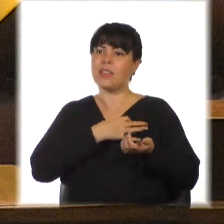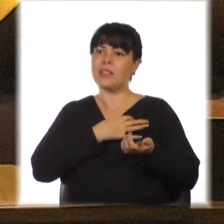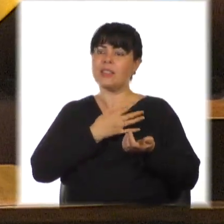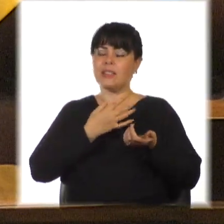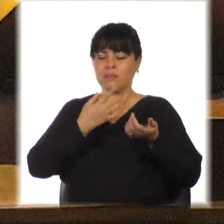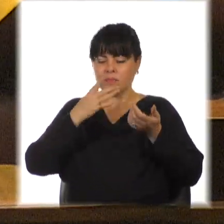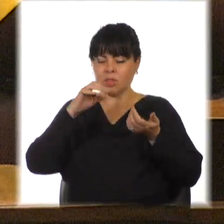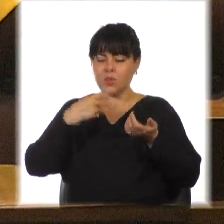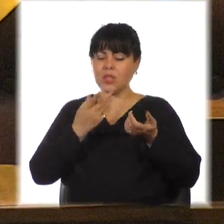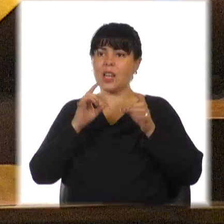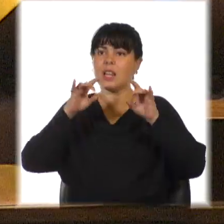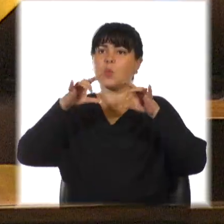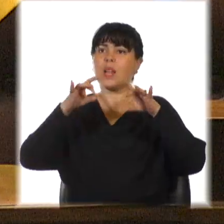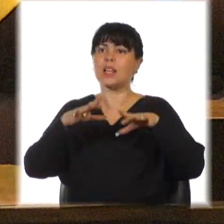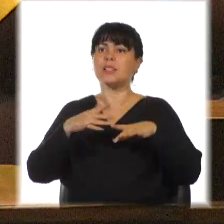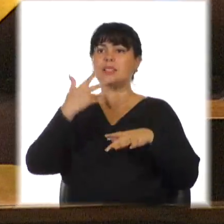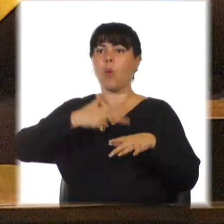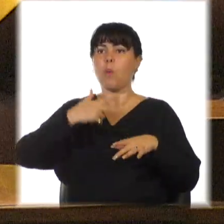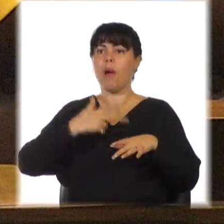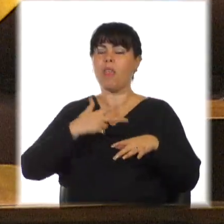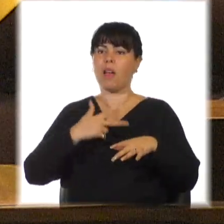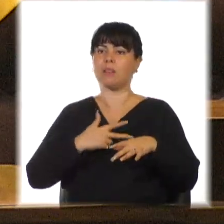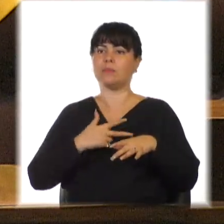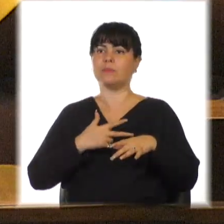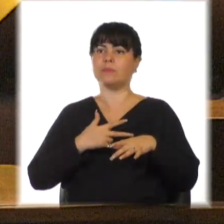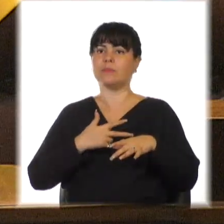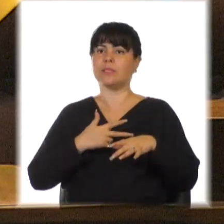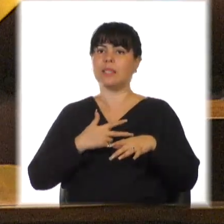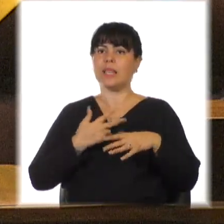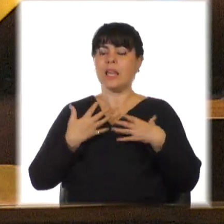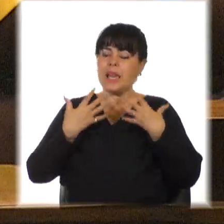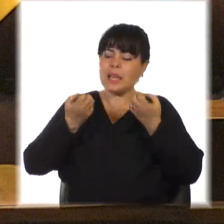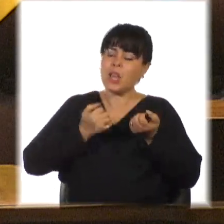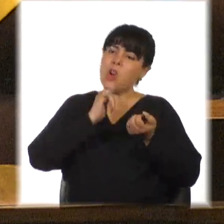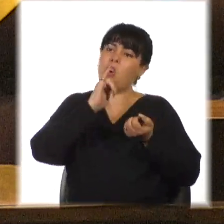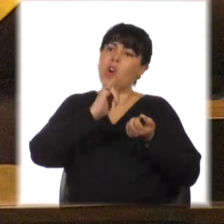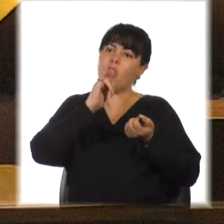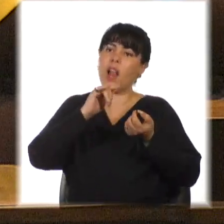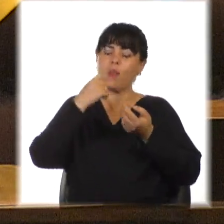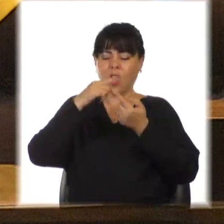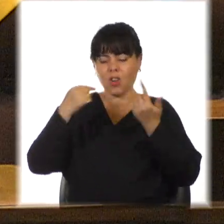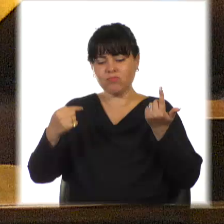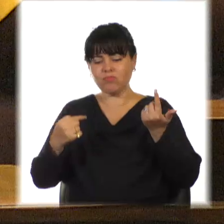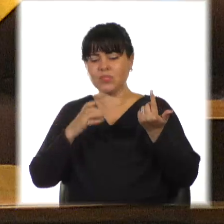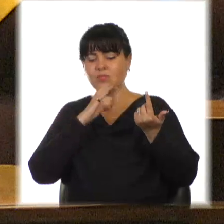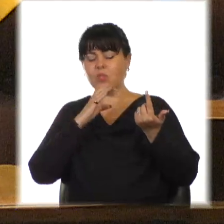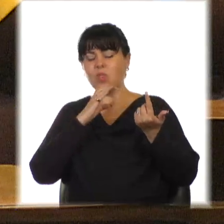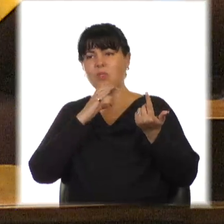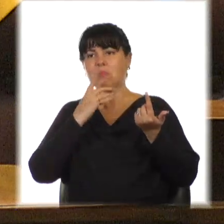energías de tu naturaleza humana. Quiero contar una anécdota ilustrativa de lo que digo.